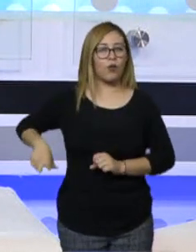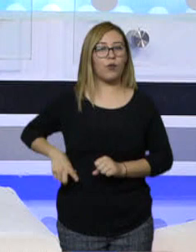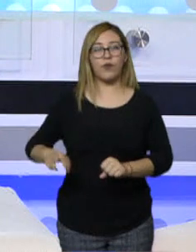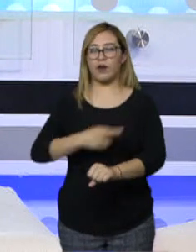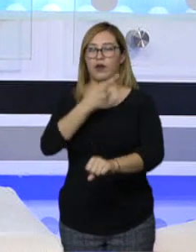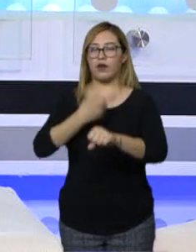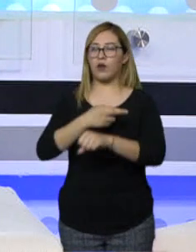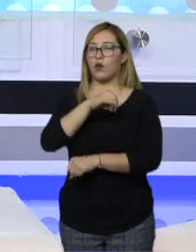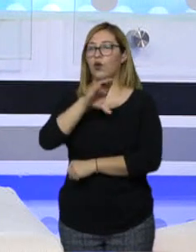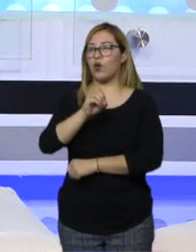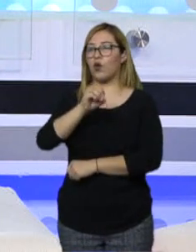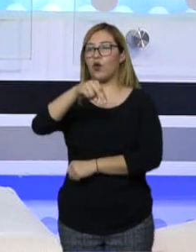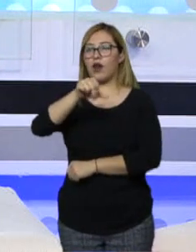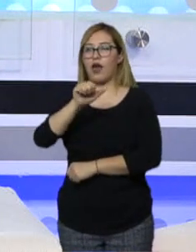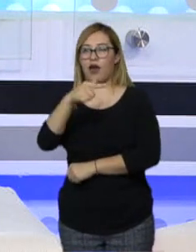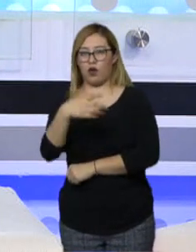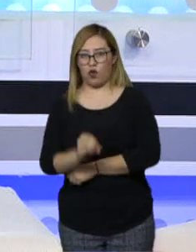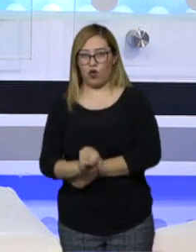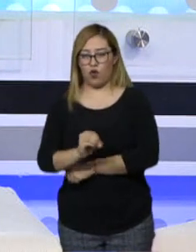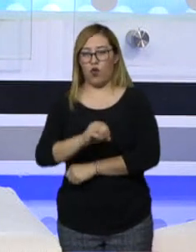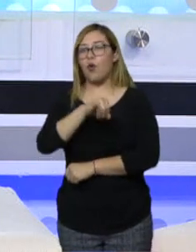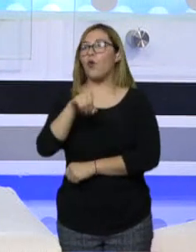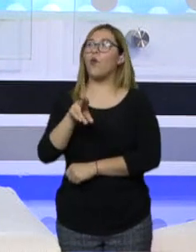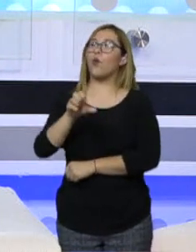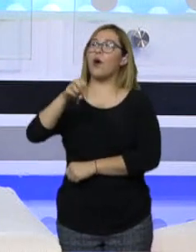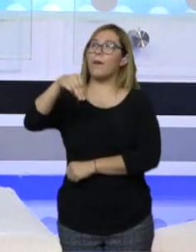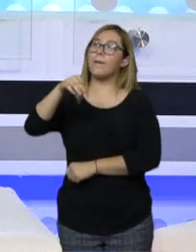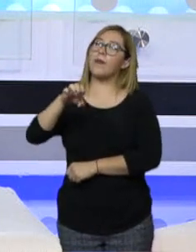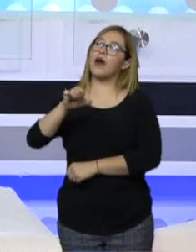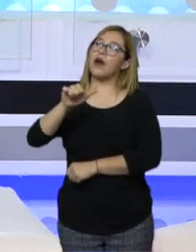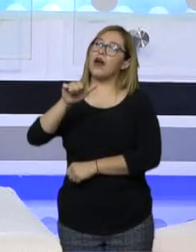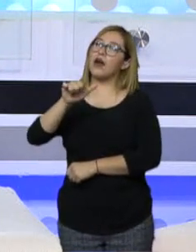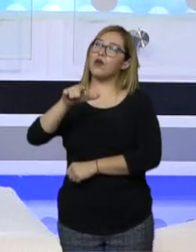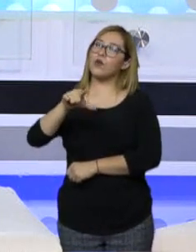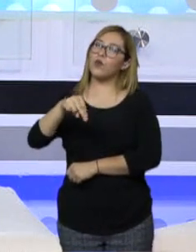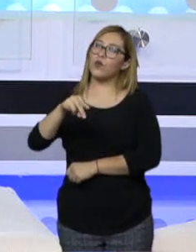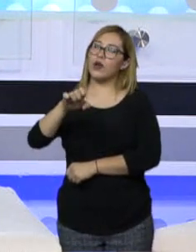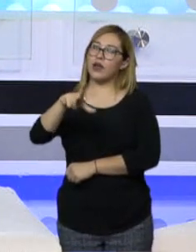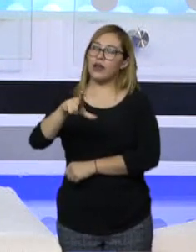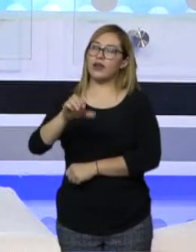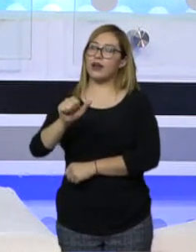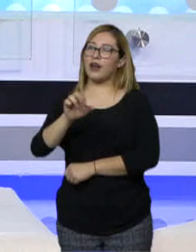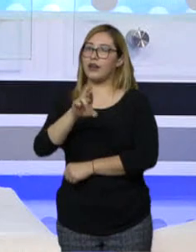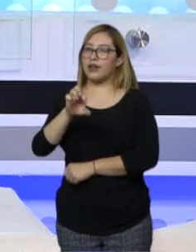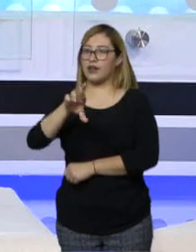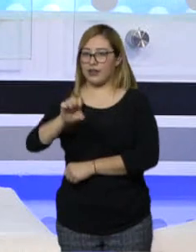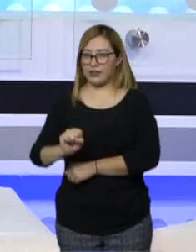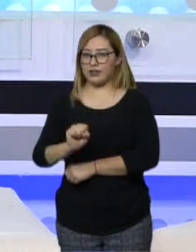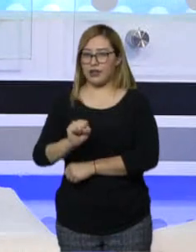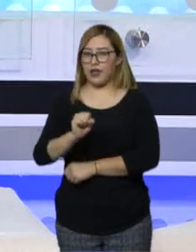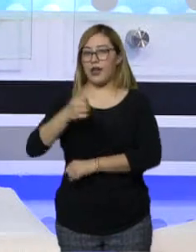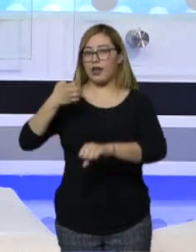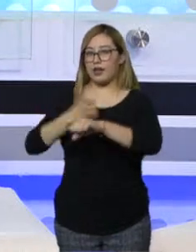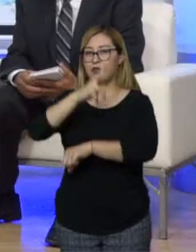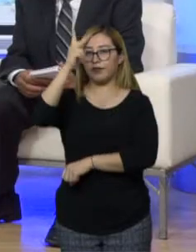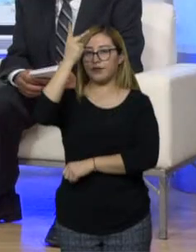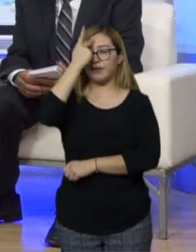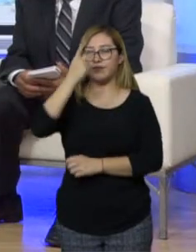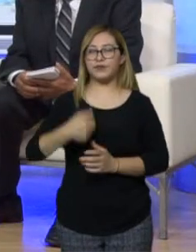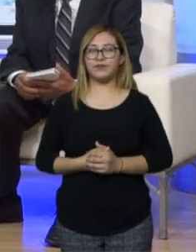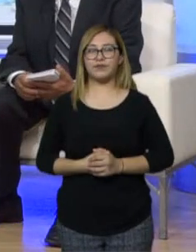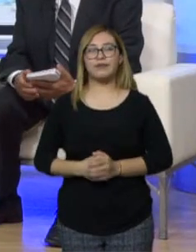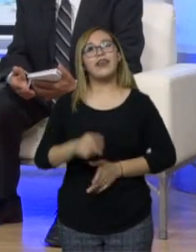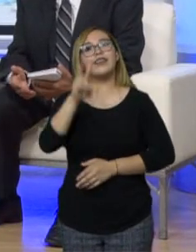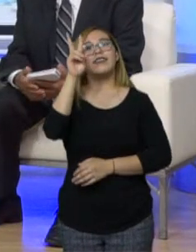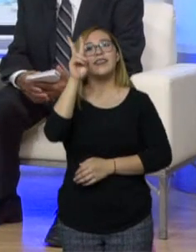Manuel Carreras López, gobernador, valga la redundancia, del Estado Potosino, José Luis. Sí, así